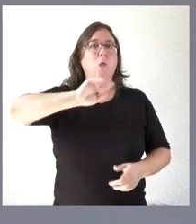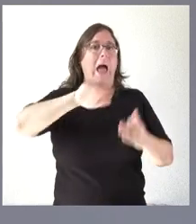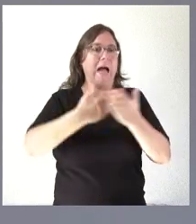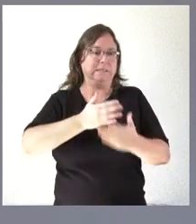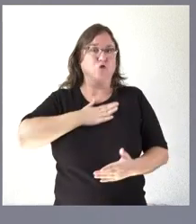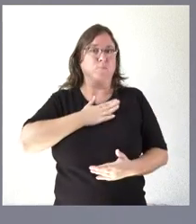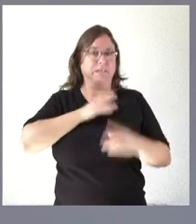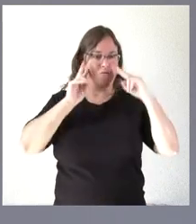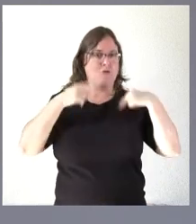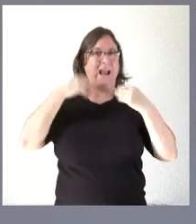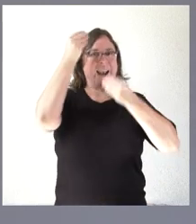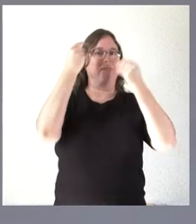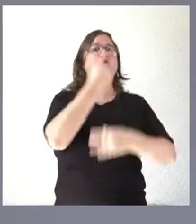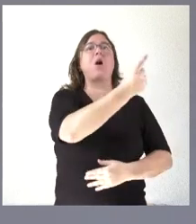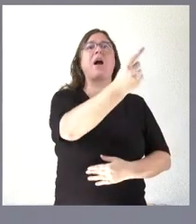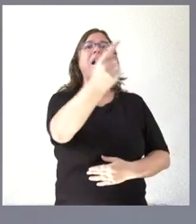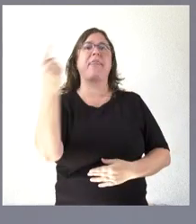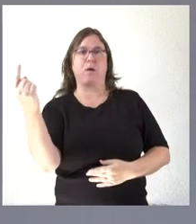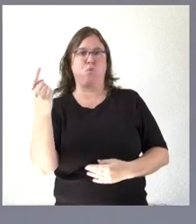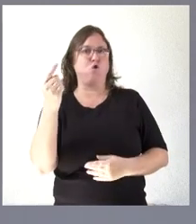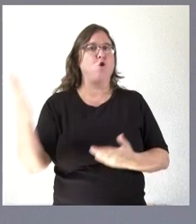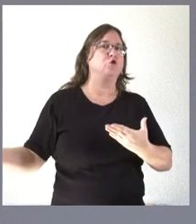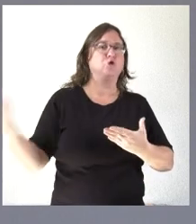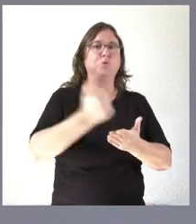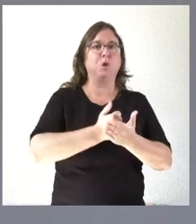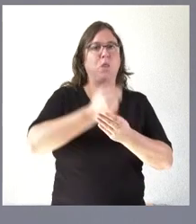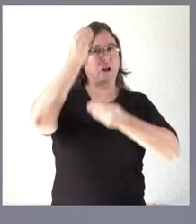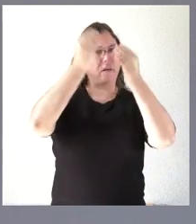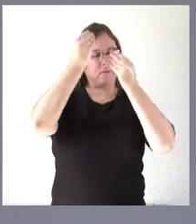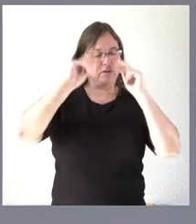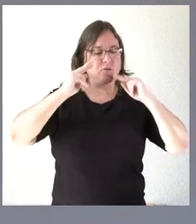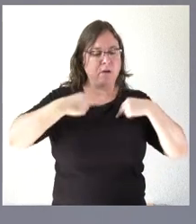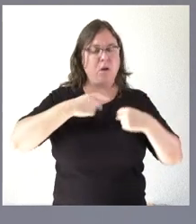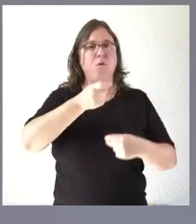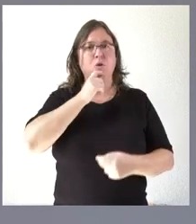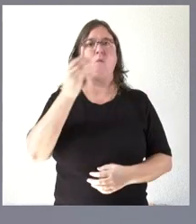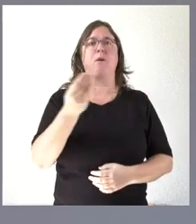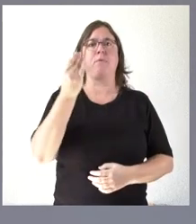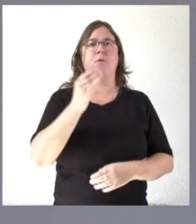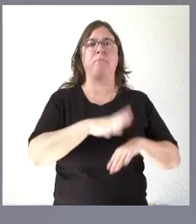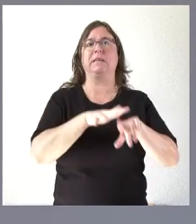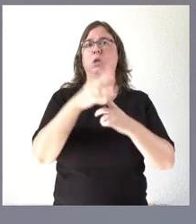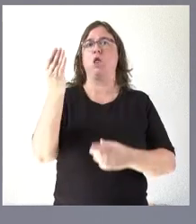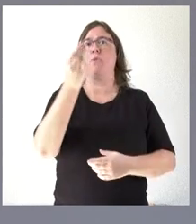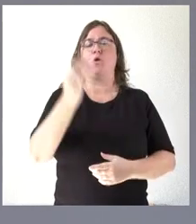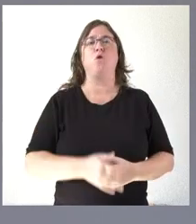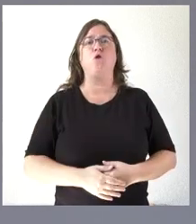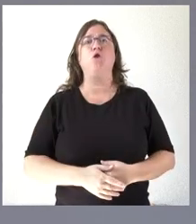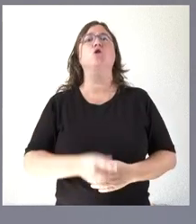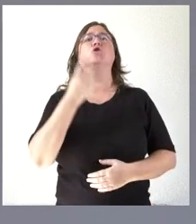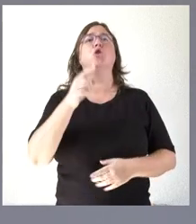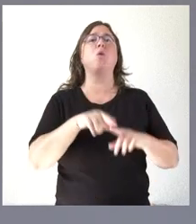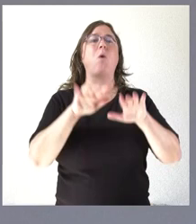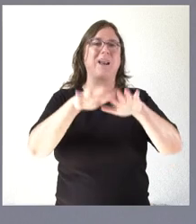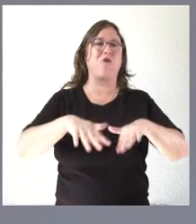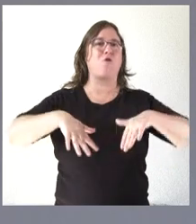en el sentido de que cada uno de nosotros tenemos siempre que pensar qué podemos hacer para que esto mejore es verdad que no se ha desatado el pleno de las